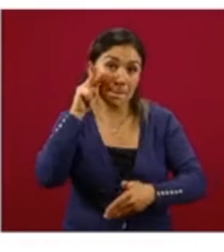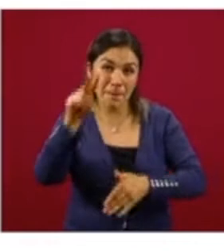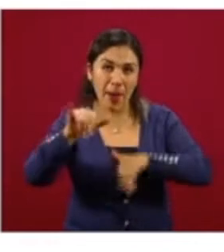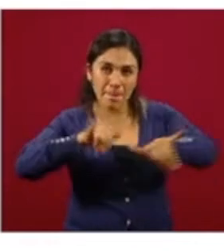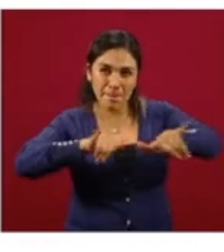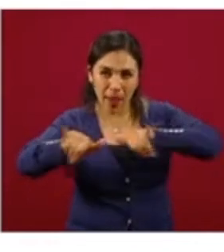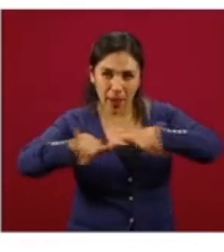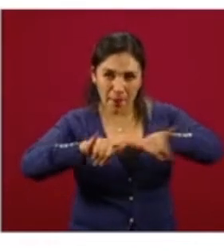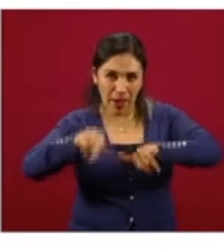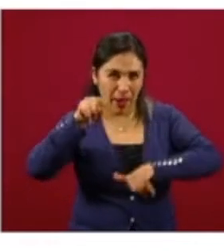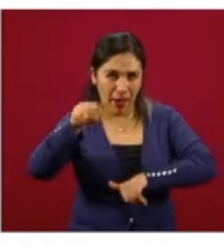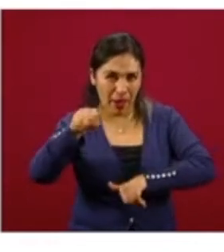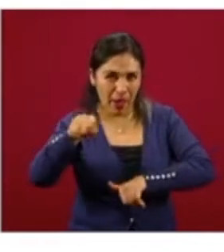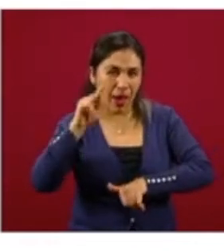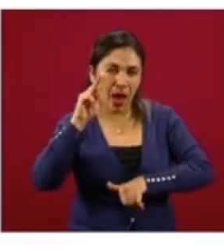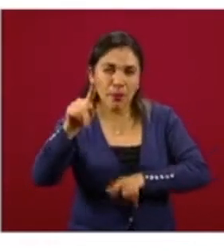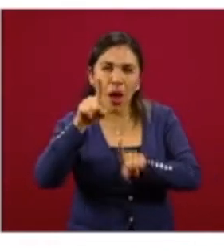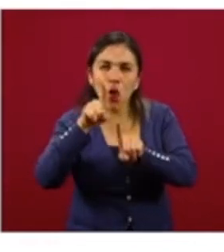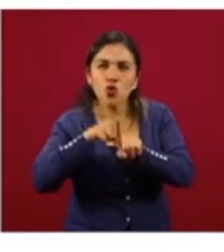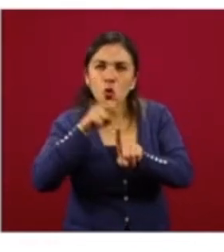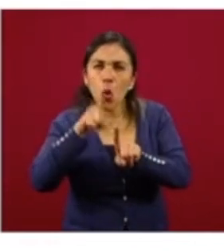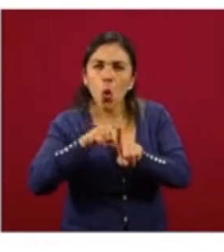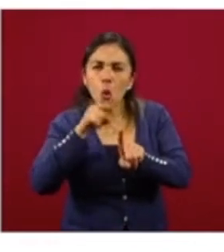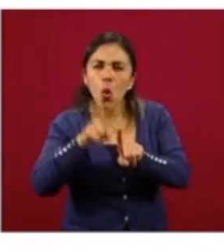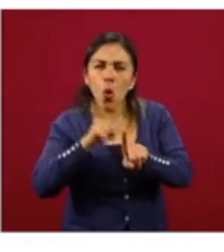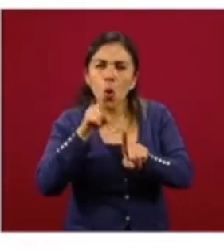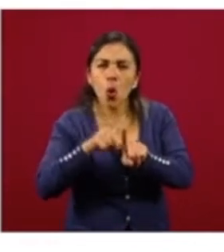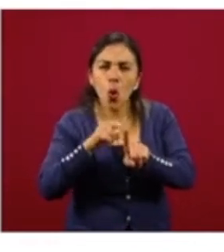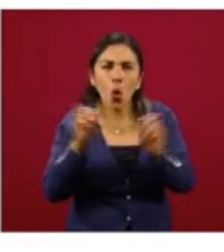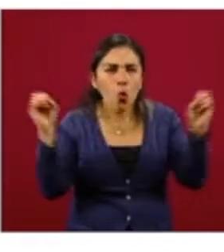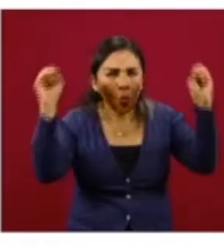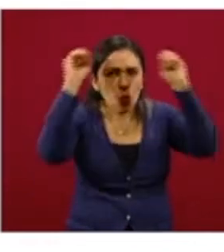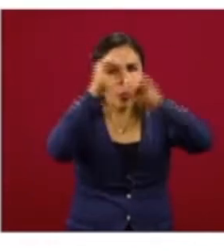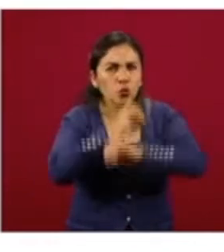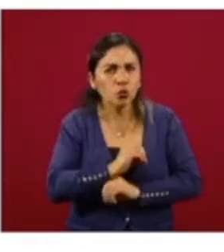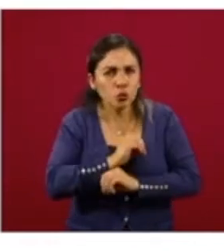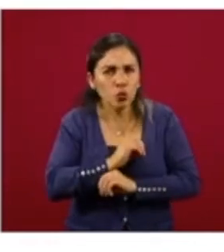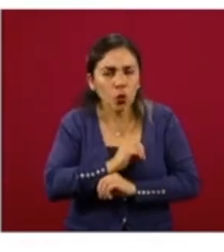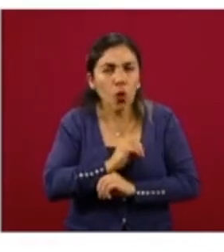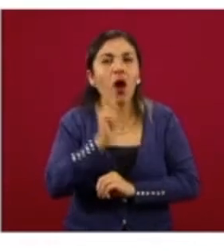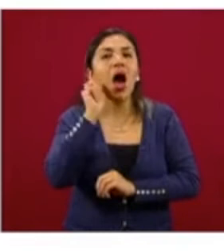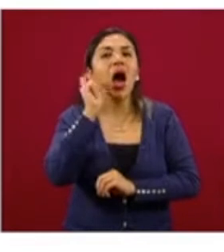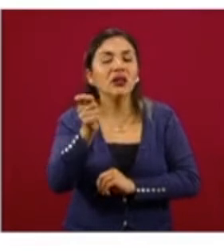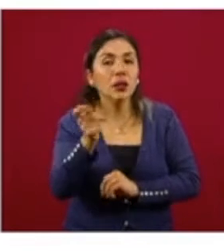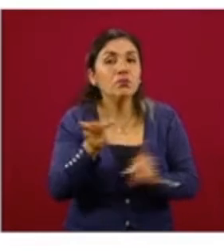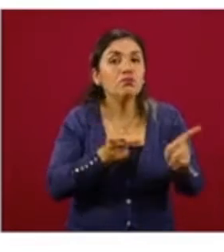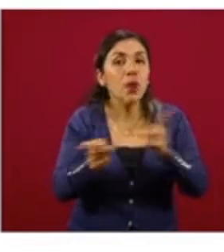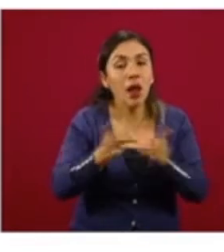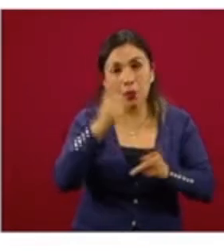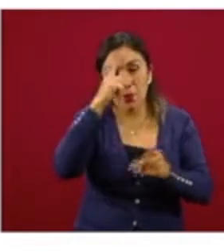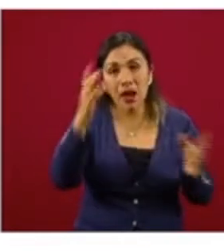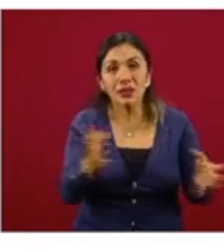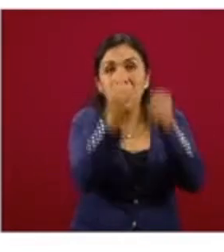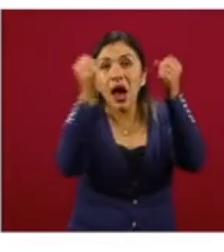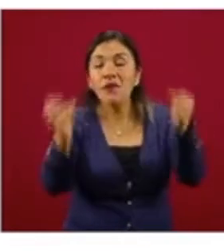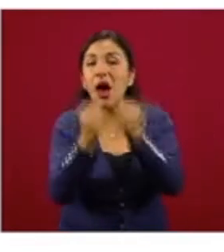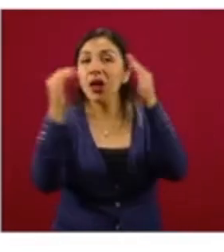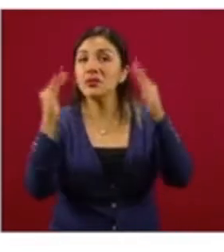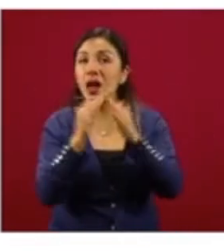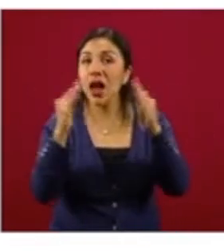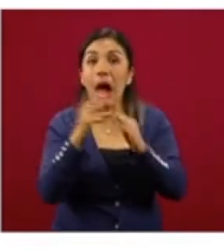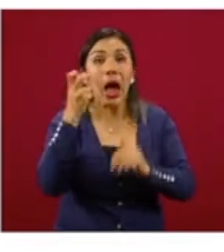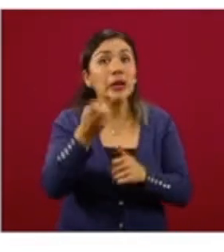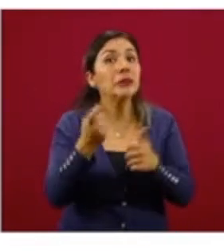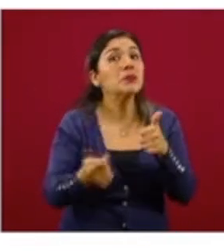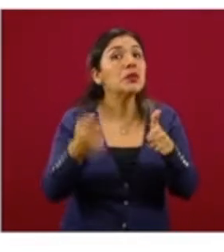se puede ver en color más oscuro la estrategia de recuperación de viviendas, porque eso es